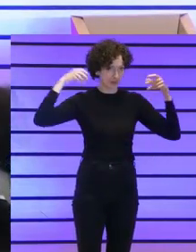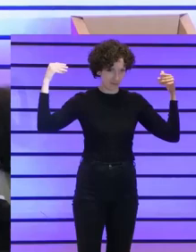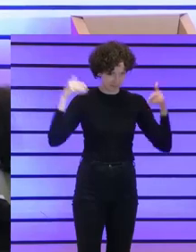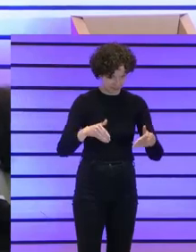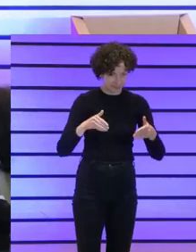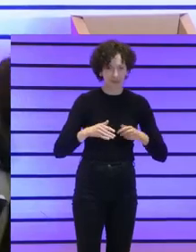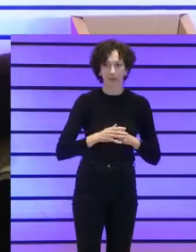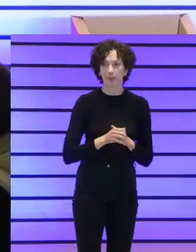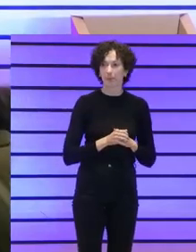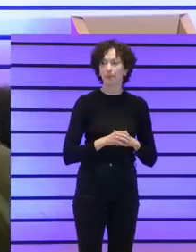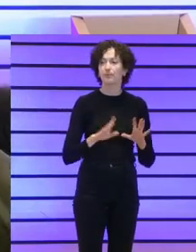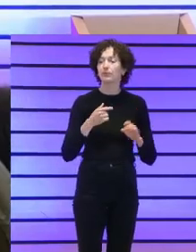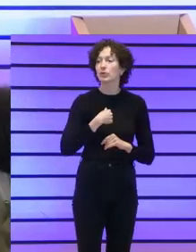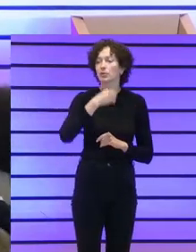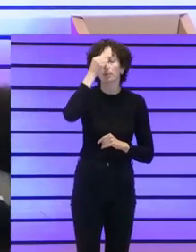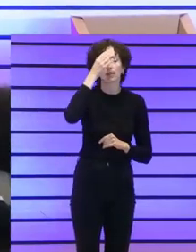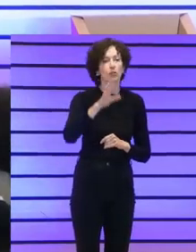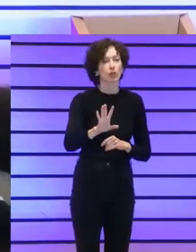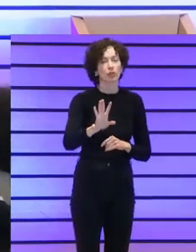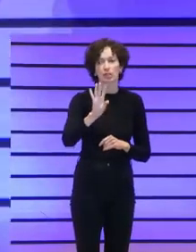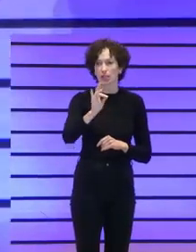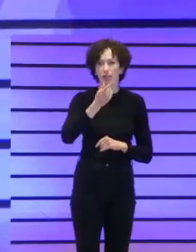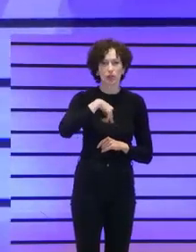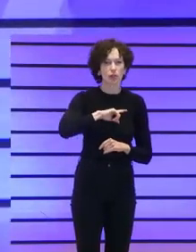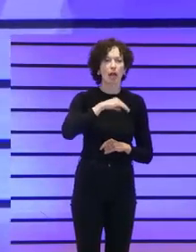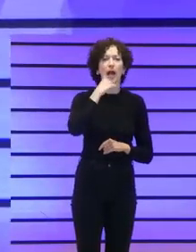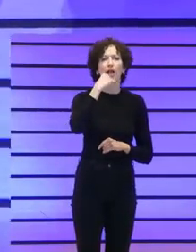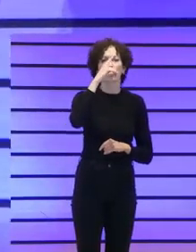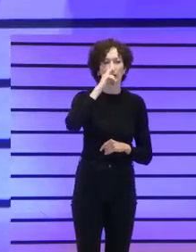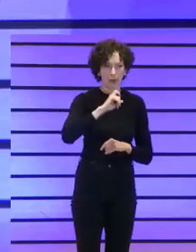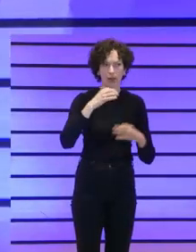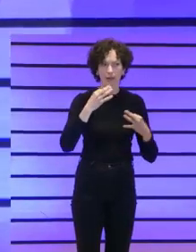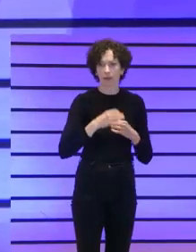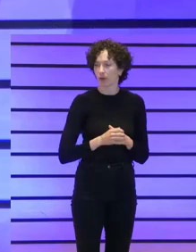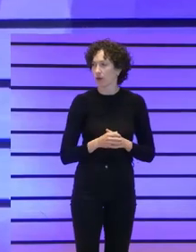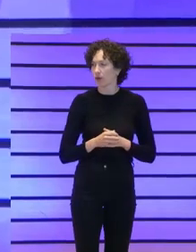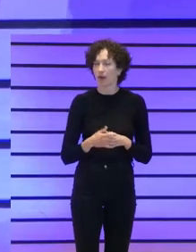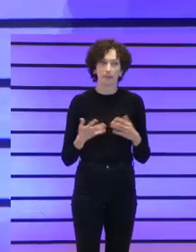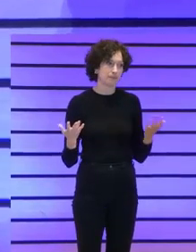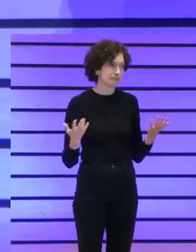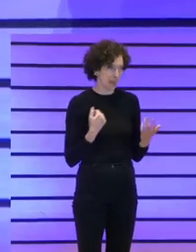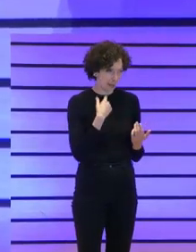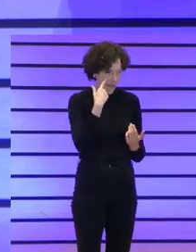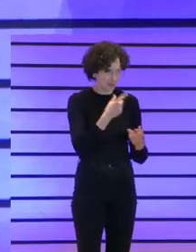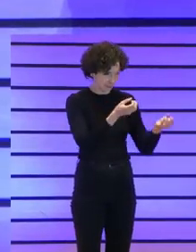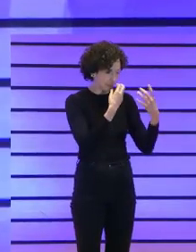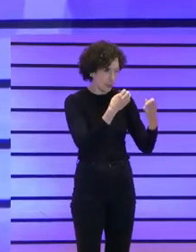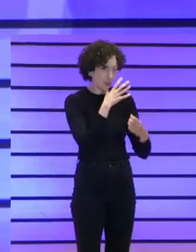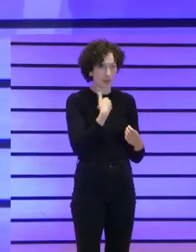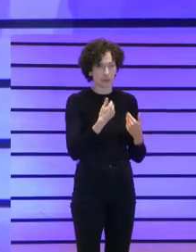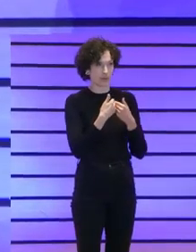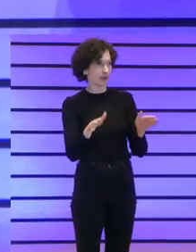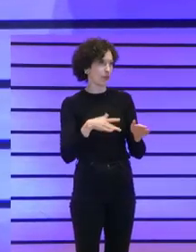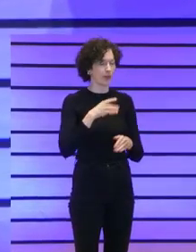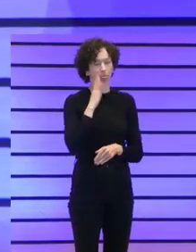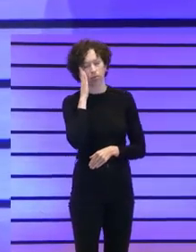Pero yo creo que sí tenemos que recordar algo. Pues ponme al día, estoy un poco perdido, ¿se da el